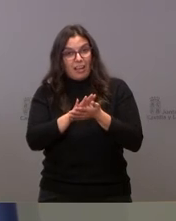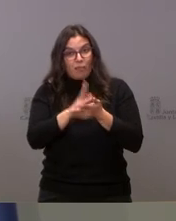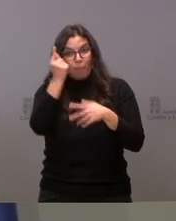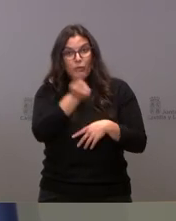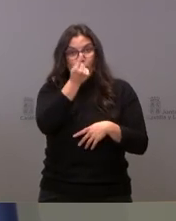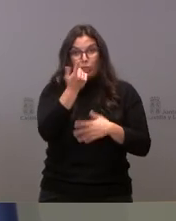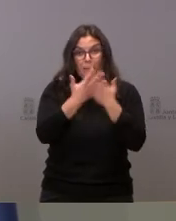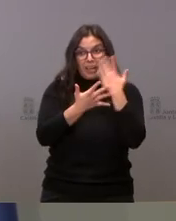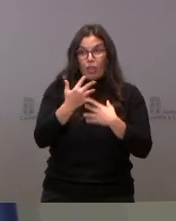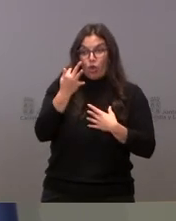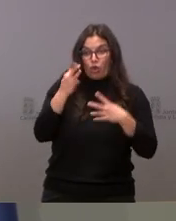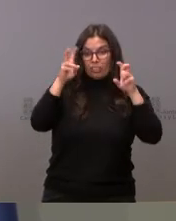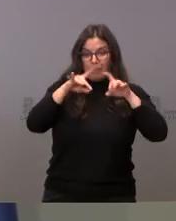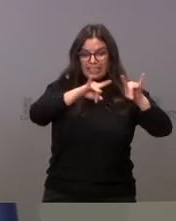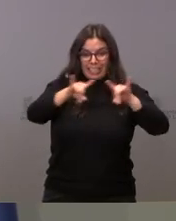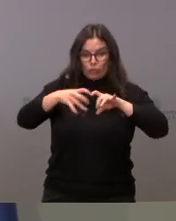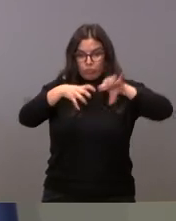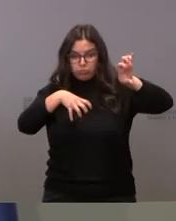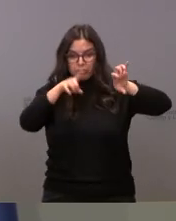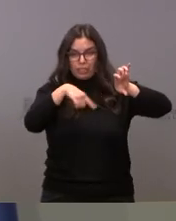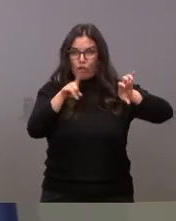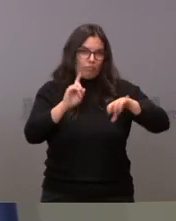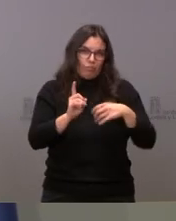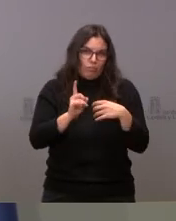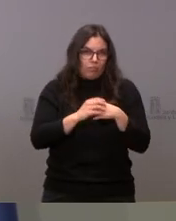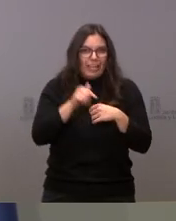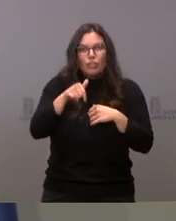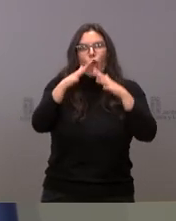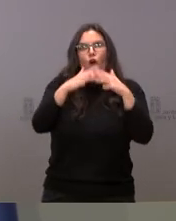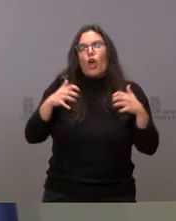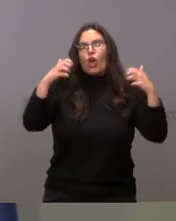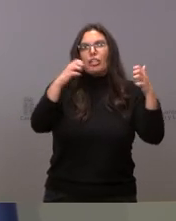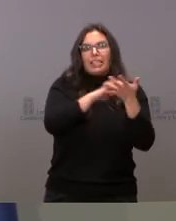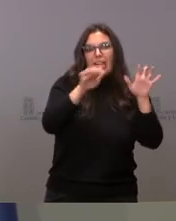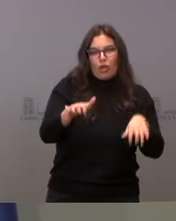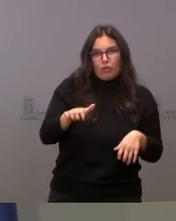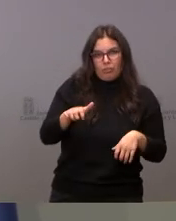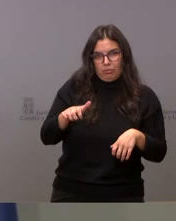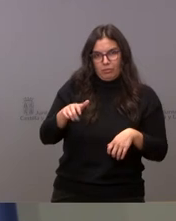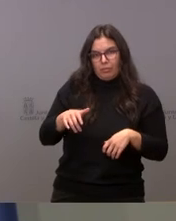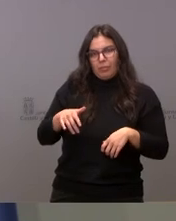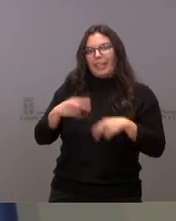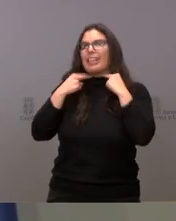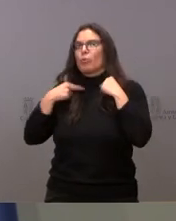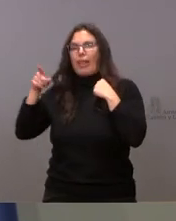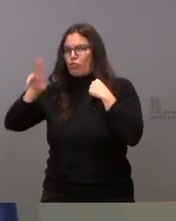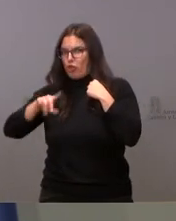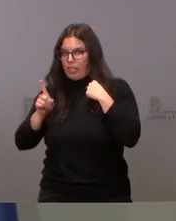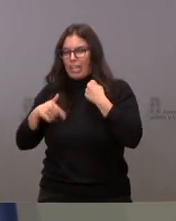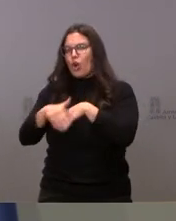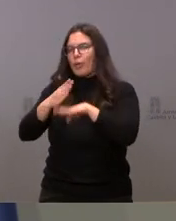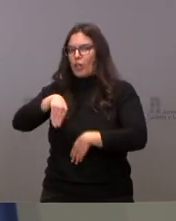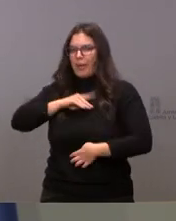presupuesto. Esto son las Cortes de Castilla y León. Esto no es el Congreso de los Diputados. Nosotros no somos el Gobierno de la Nación. Es decirle que nosotros